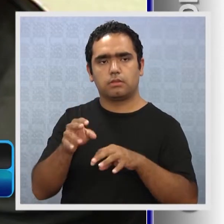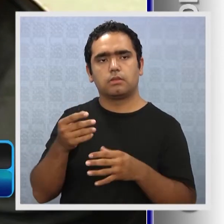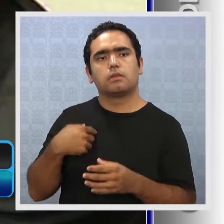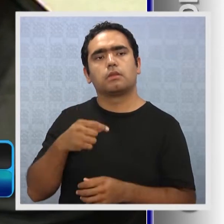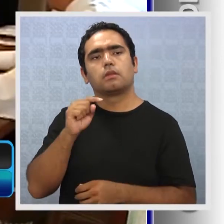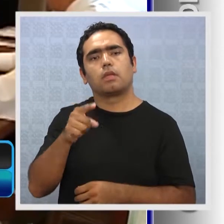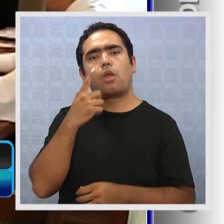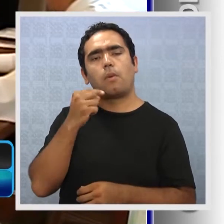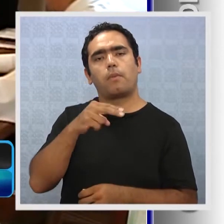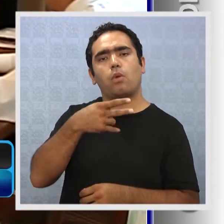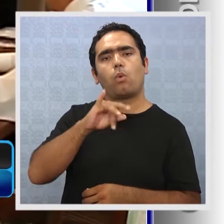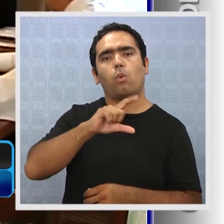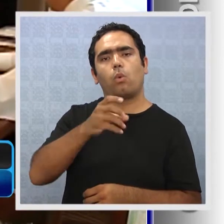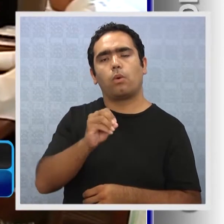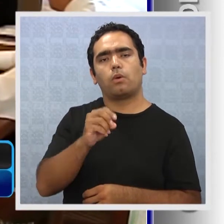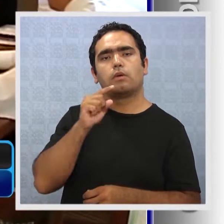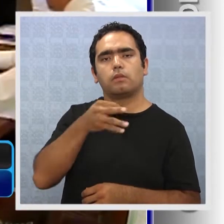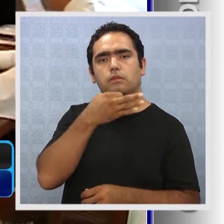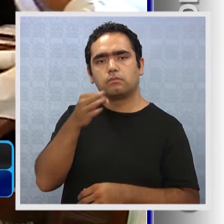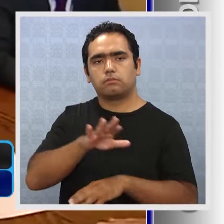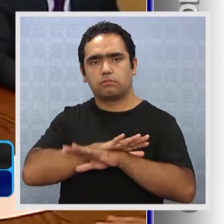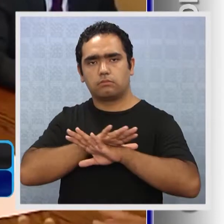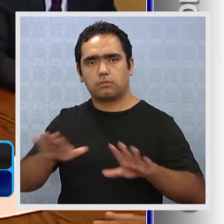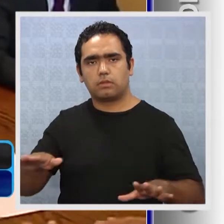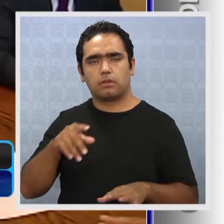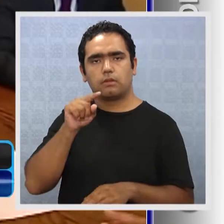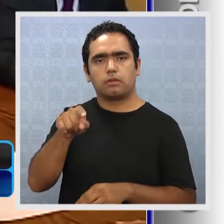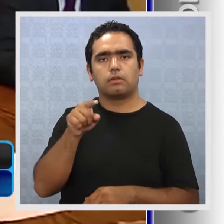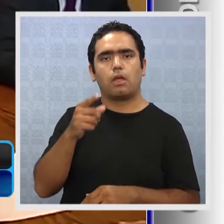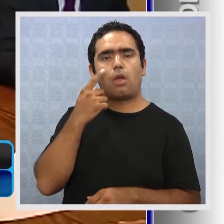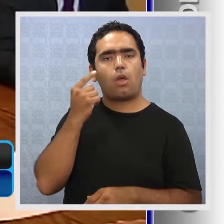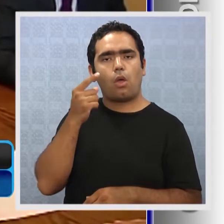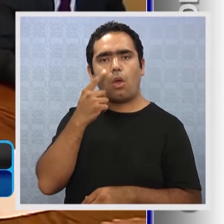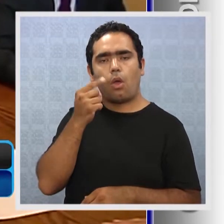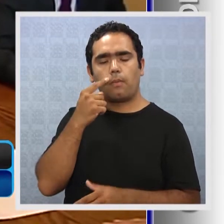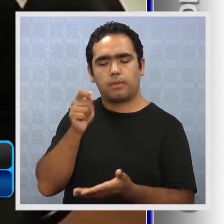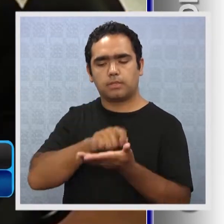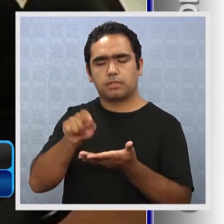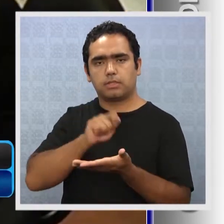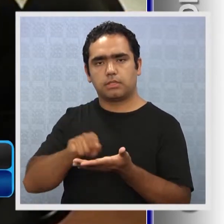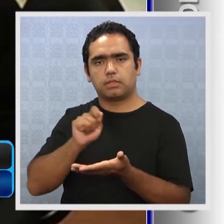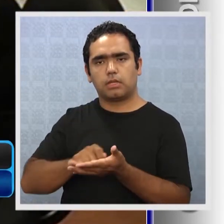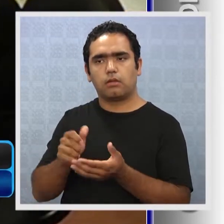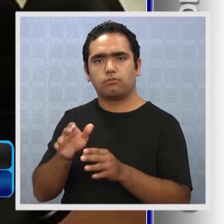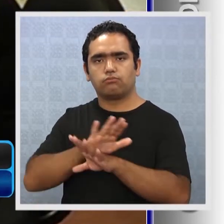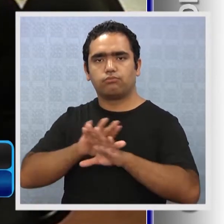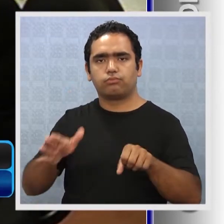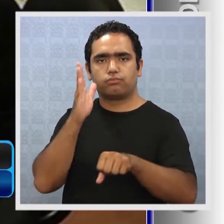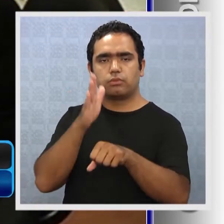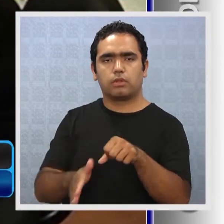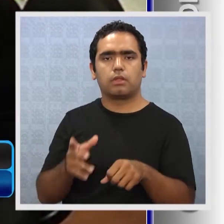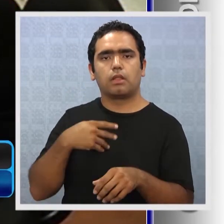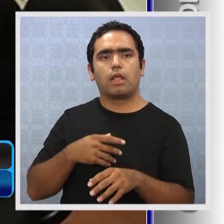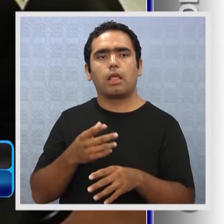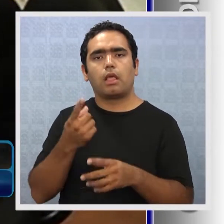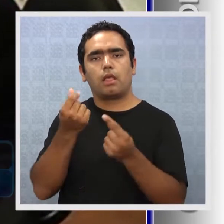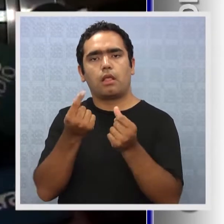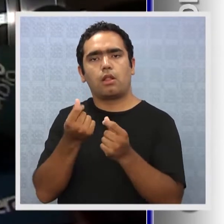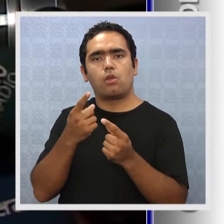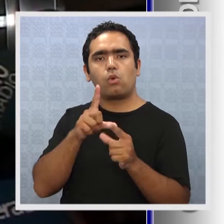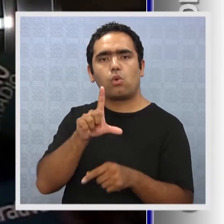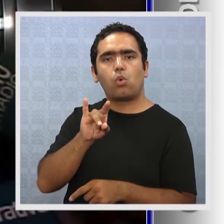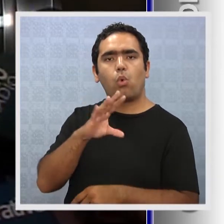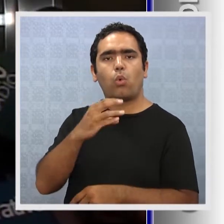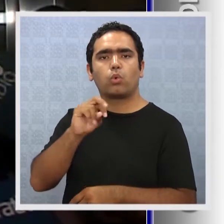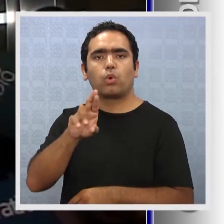señaló el diputado Hugo Gutiérrez, terminará con la destitución del secretario de Estado para buscar el término del lucro en la educación